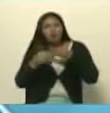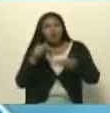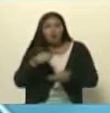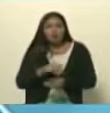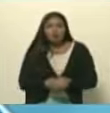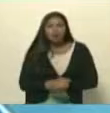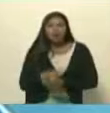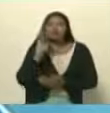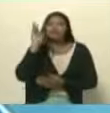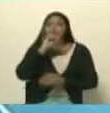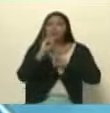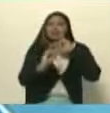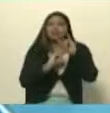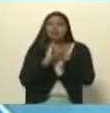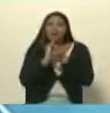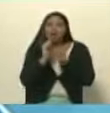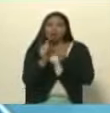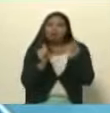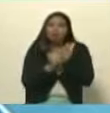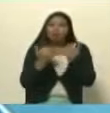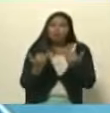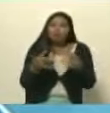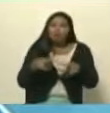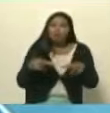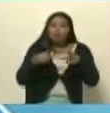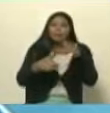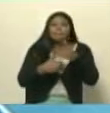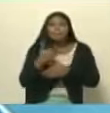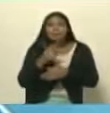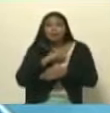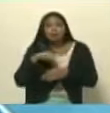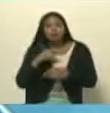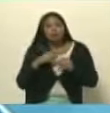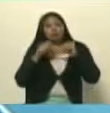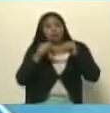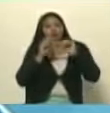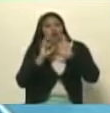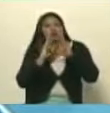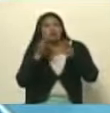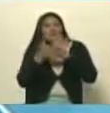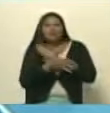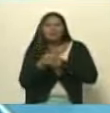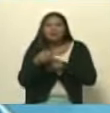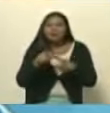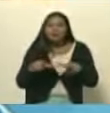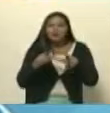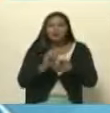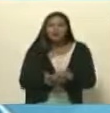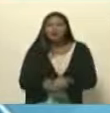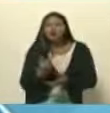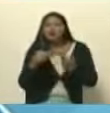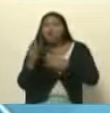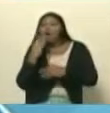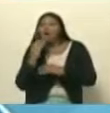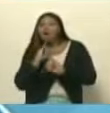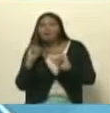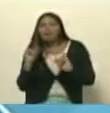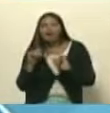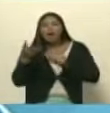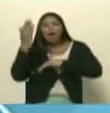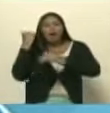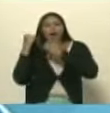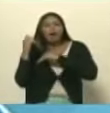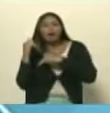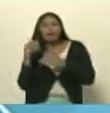Este Foro Internacional de Medios Alternativos es un espacio más para nosotros seguir contando lo que ocurre acá, no lo que los medios tradicionales o el hegemón